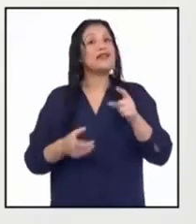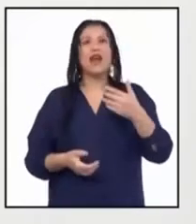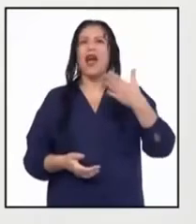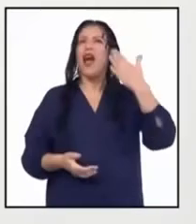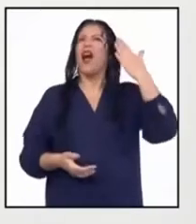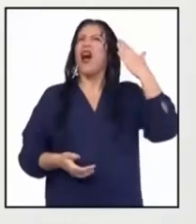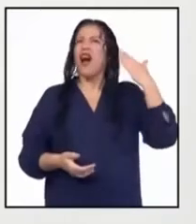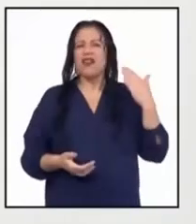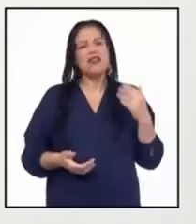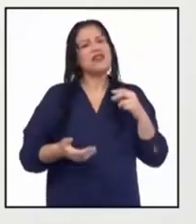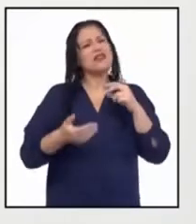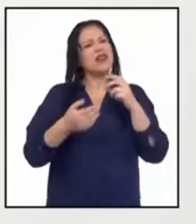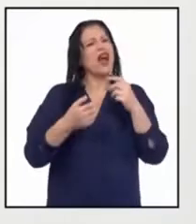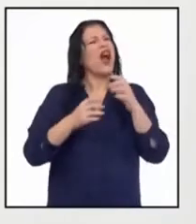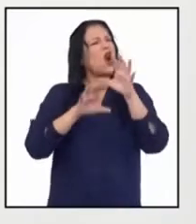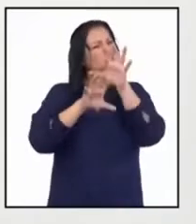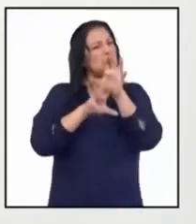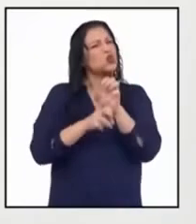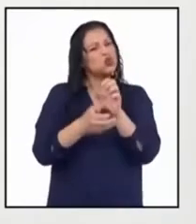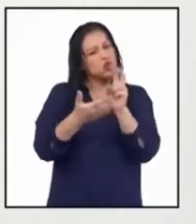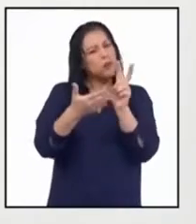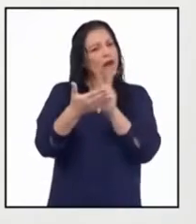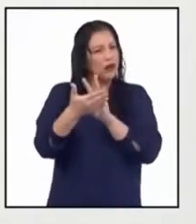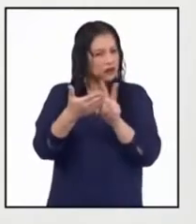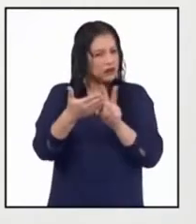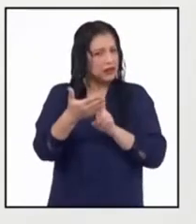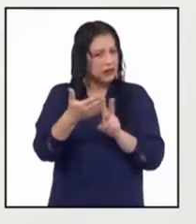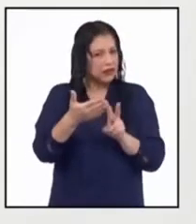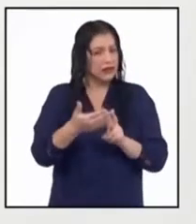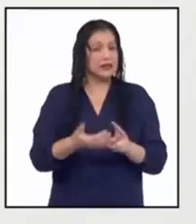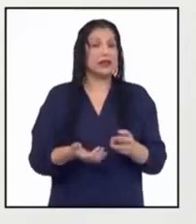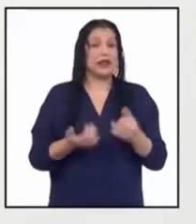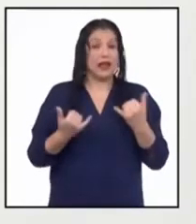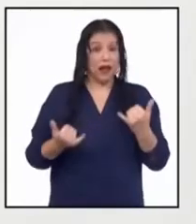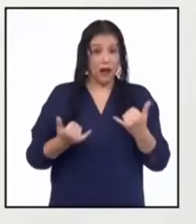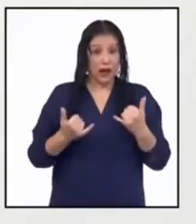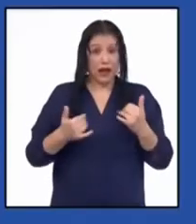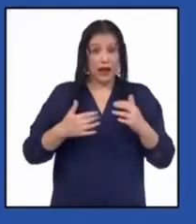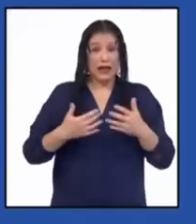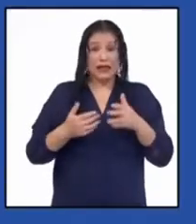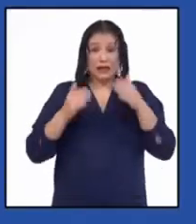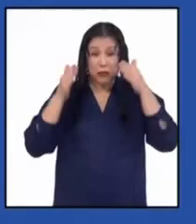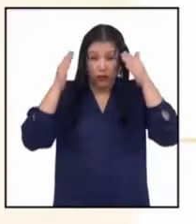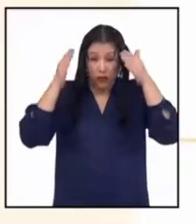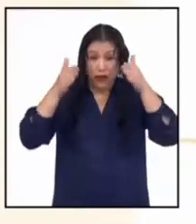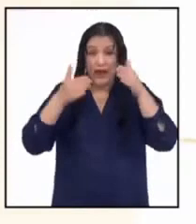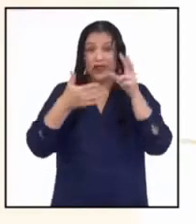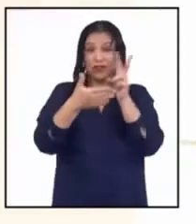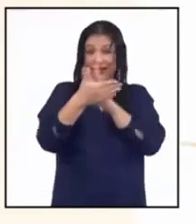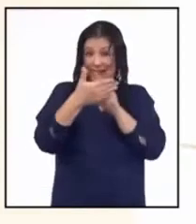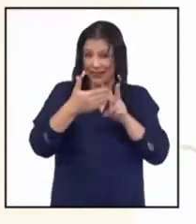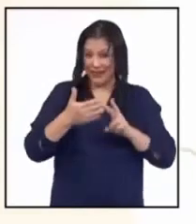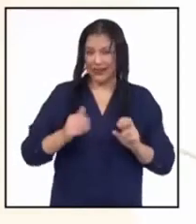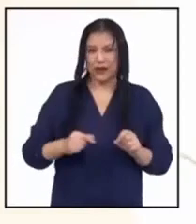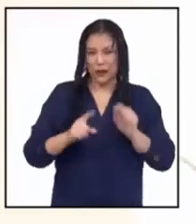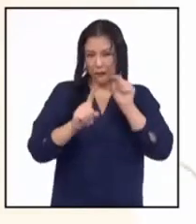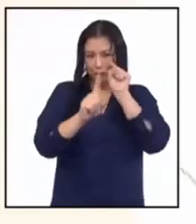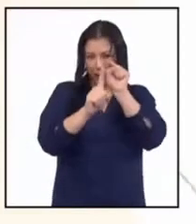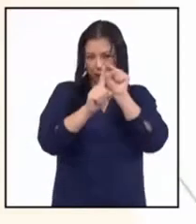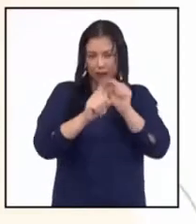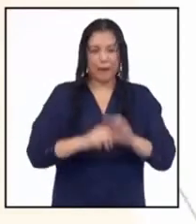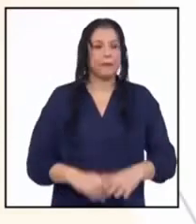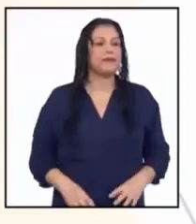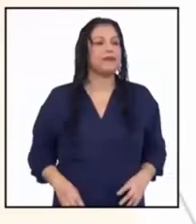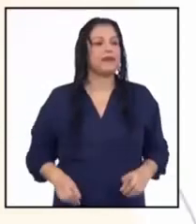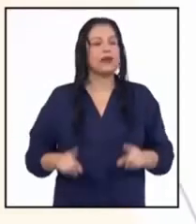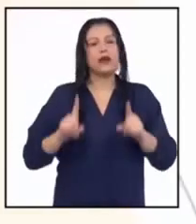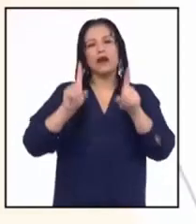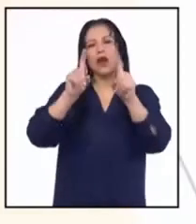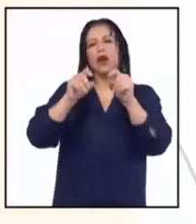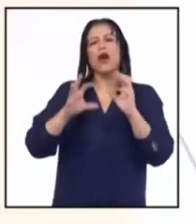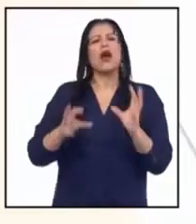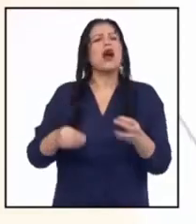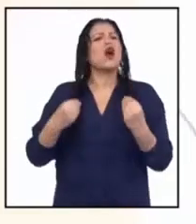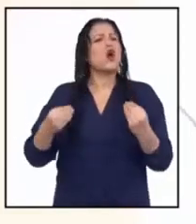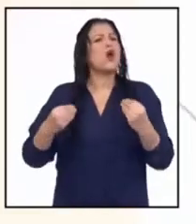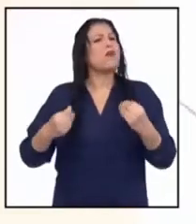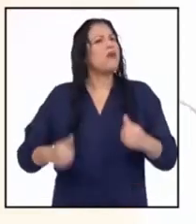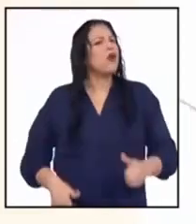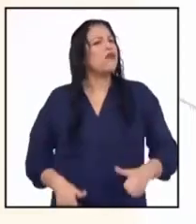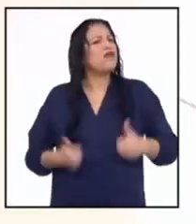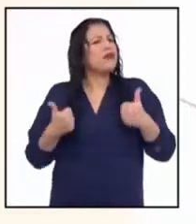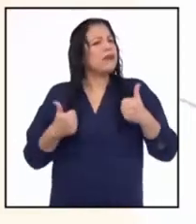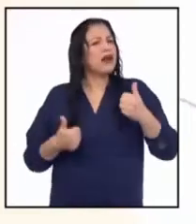acostumbrados a leer. Vamos a leerlo en detalle. ¿Cómo viven las y los